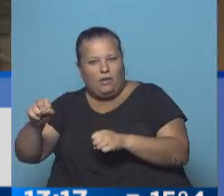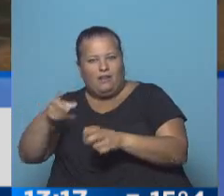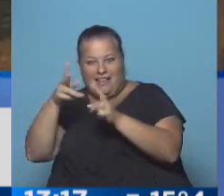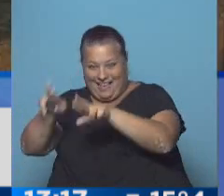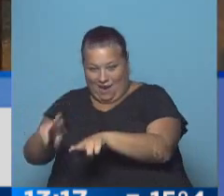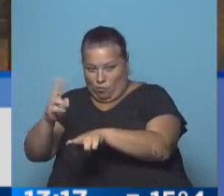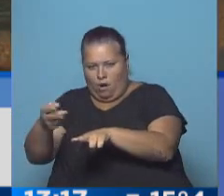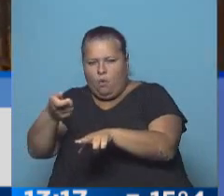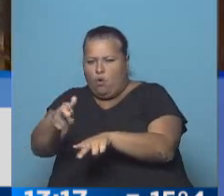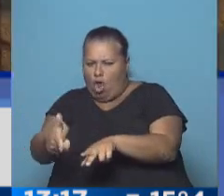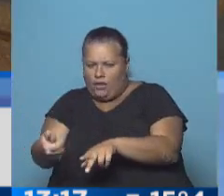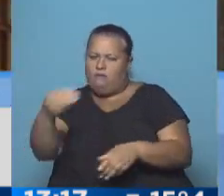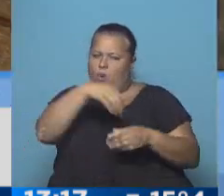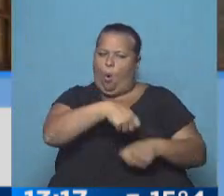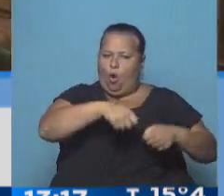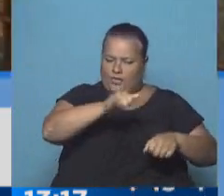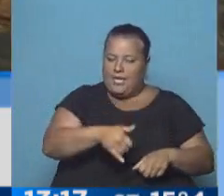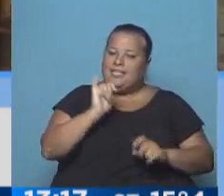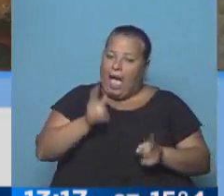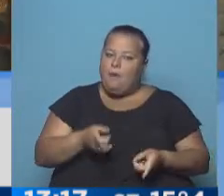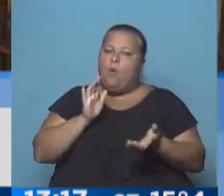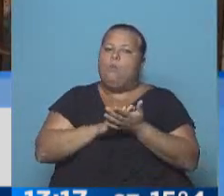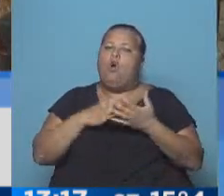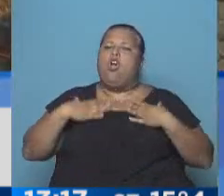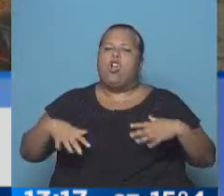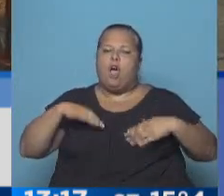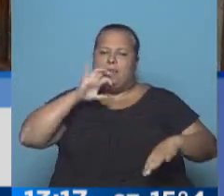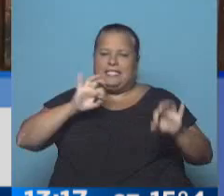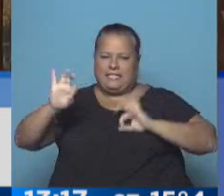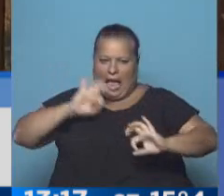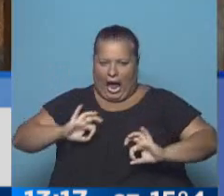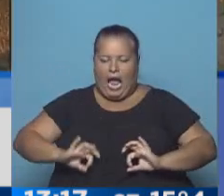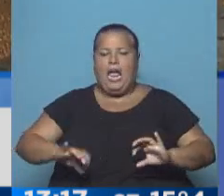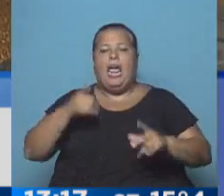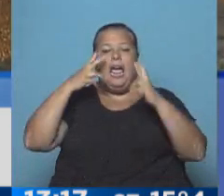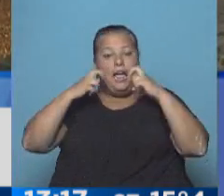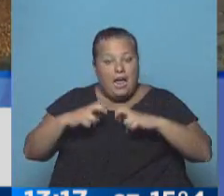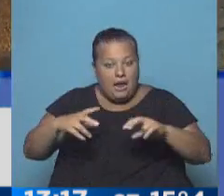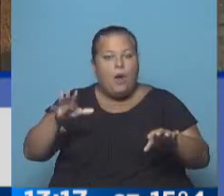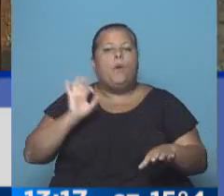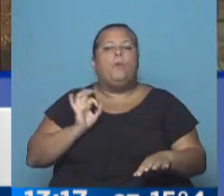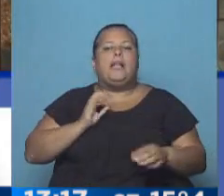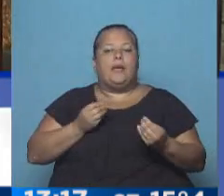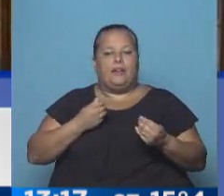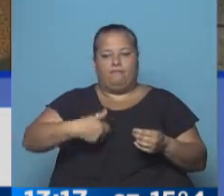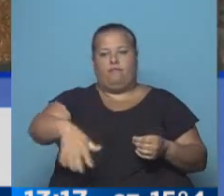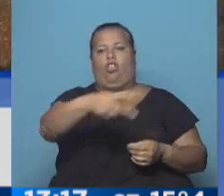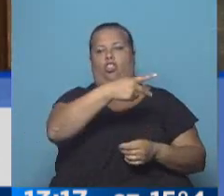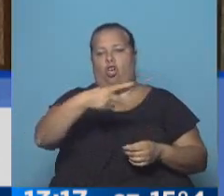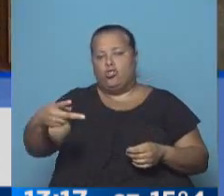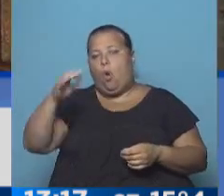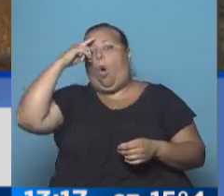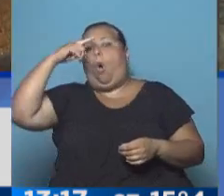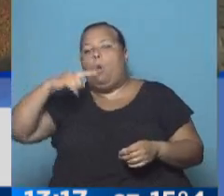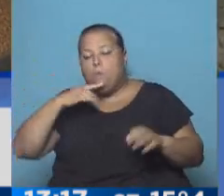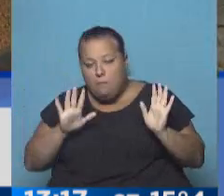cuerpos allí en Palomar, y también, por supuesto, rastros de ropa con sangre. Los peritajes se sabrán a partir de 15 días o